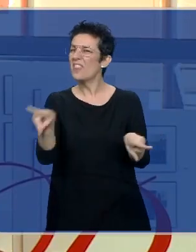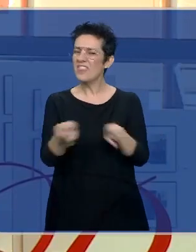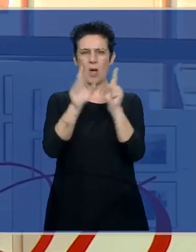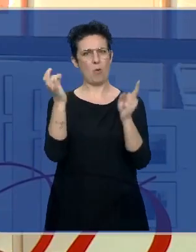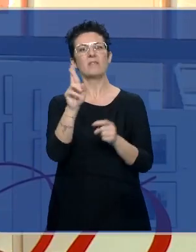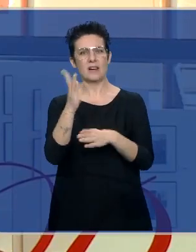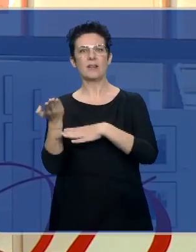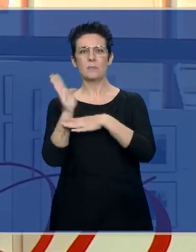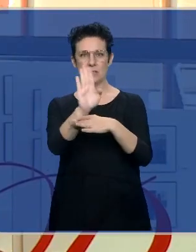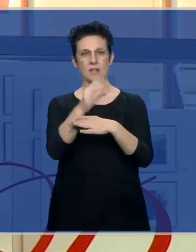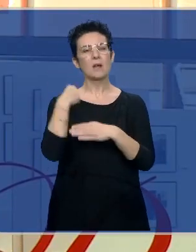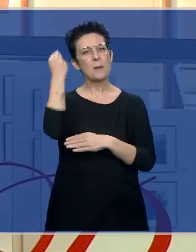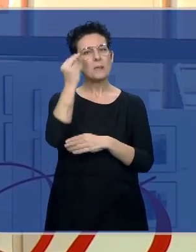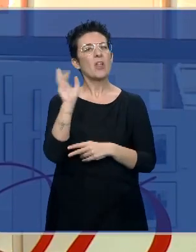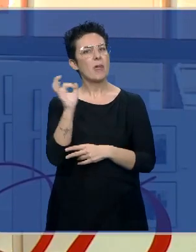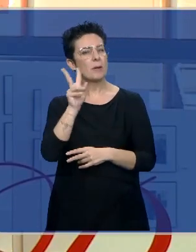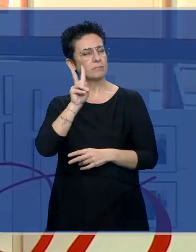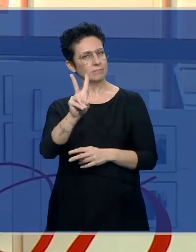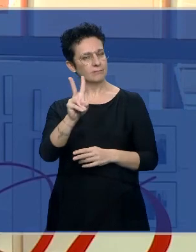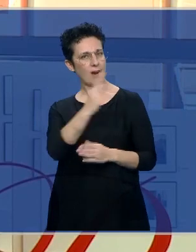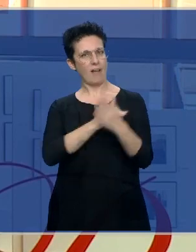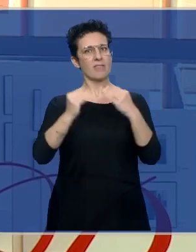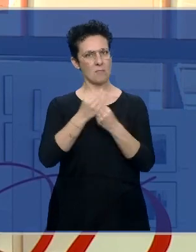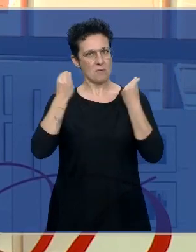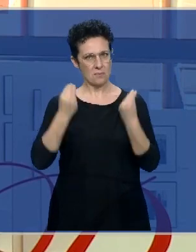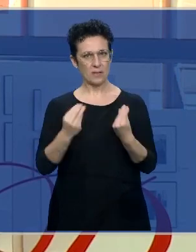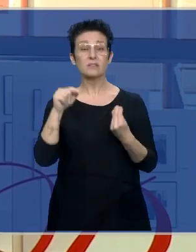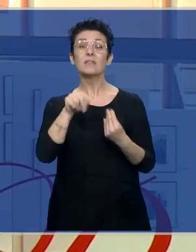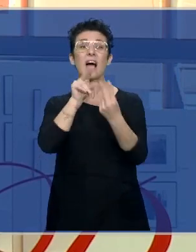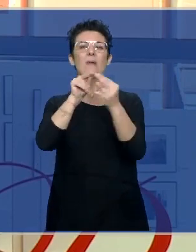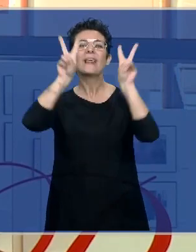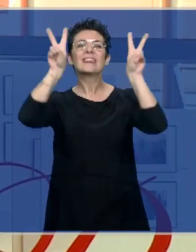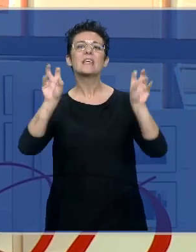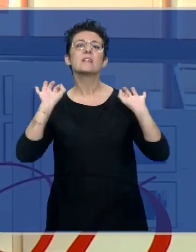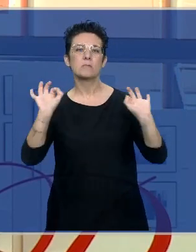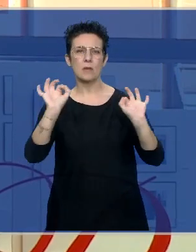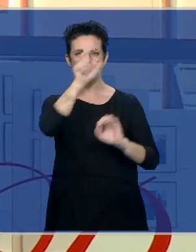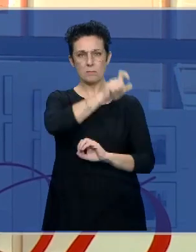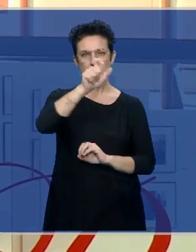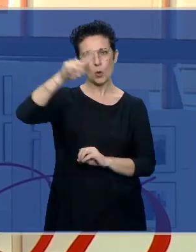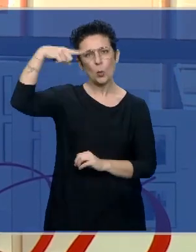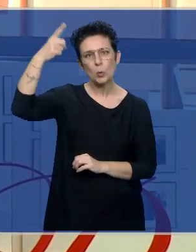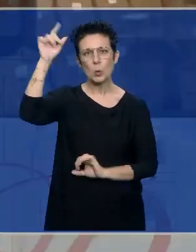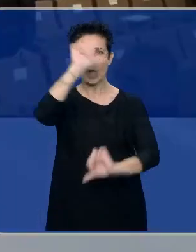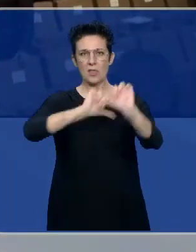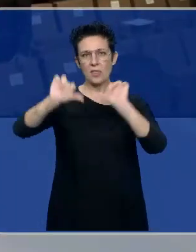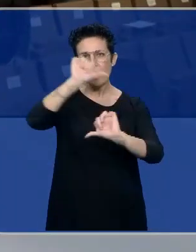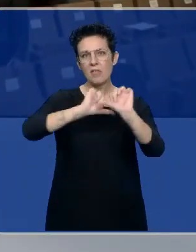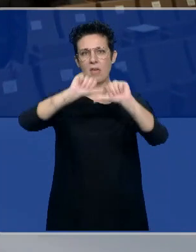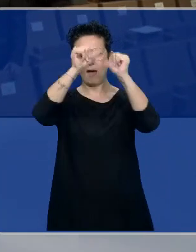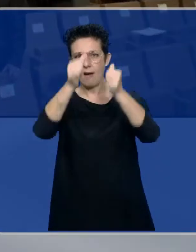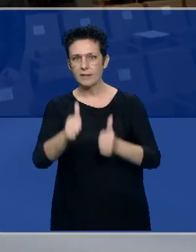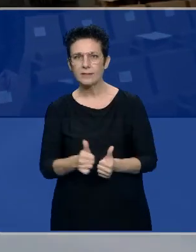Yo creo que la altura de miras tiene que estar por encima de eso. Y aquí estamos hablando de personajes de la cultura, de la ciencia, de las artes,